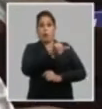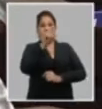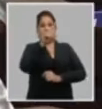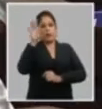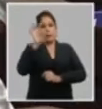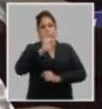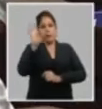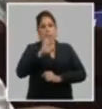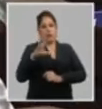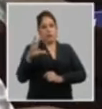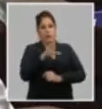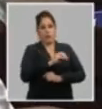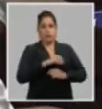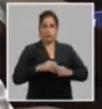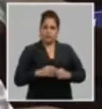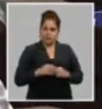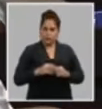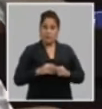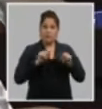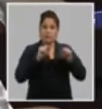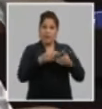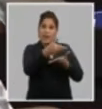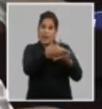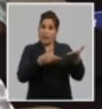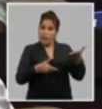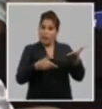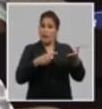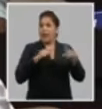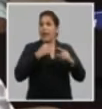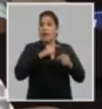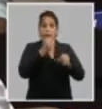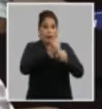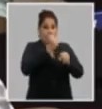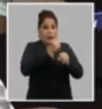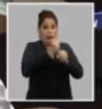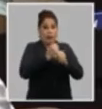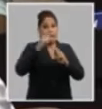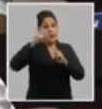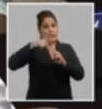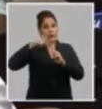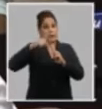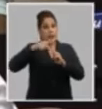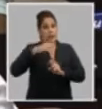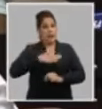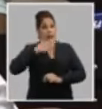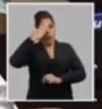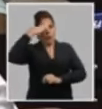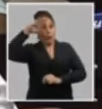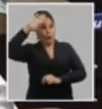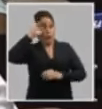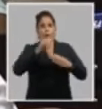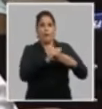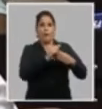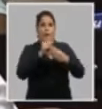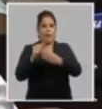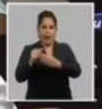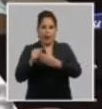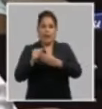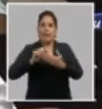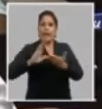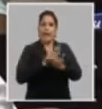el 100% de ello. Constituye para los trabajadores y el movimiento sindical cubano una guía para